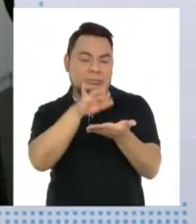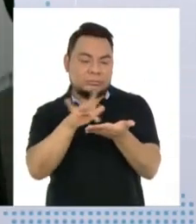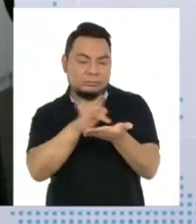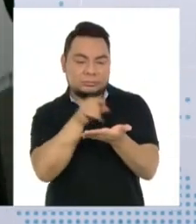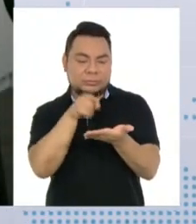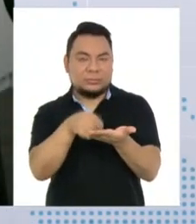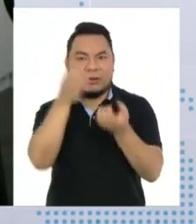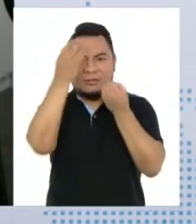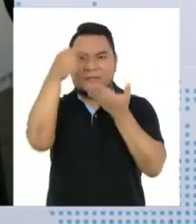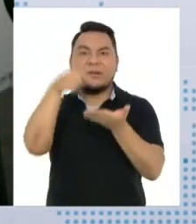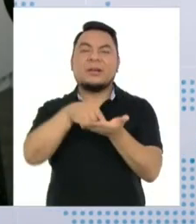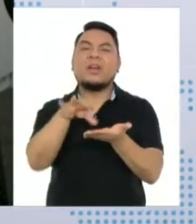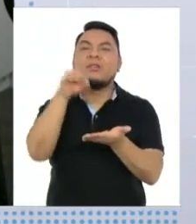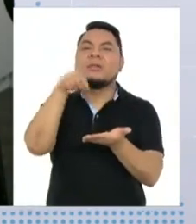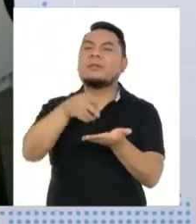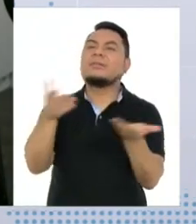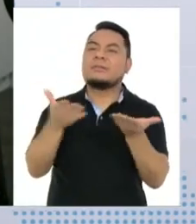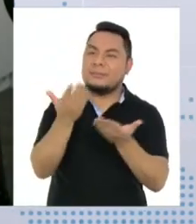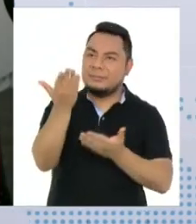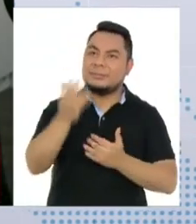información, Milagros, encontramos ahí?